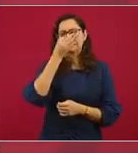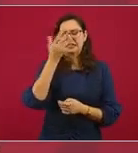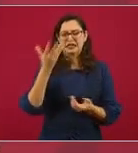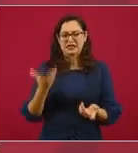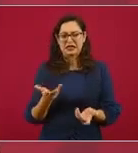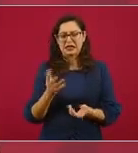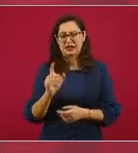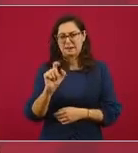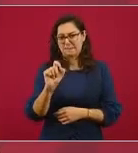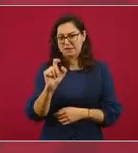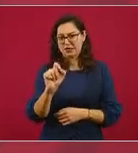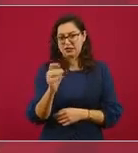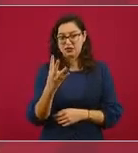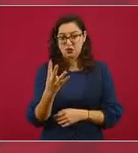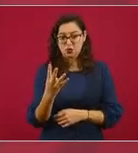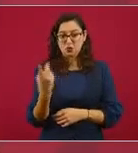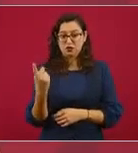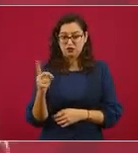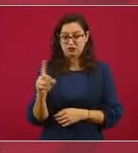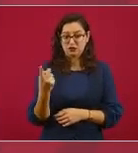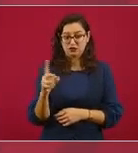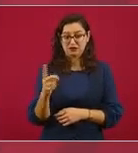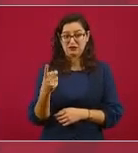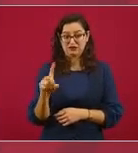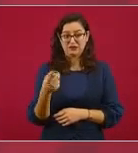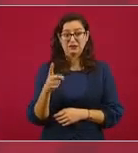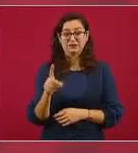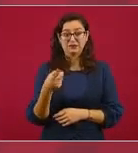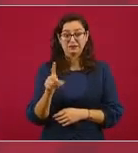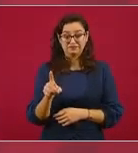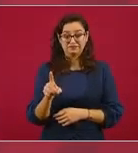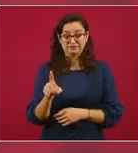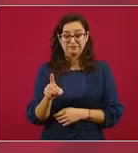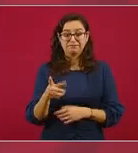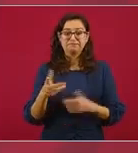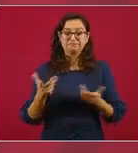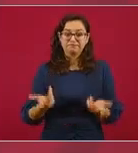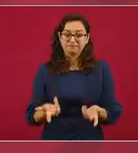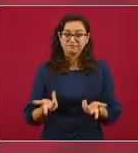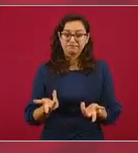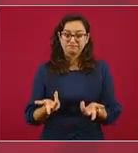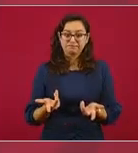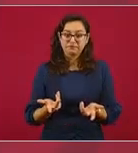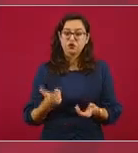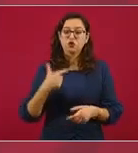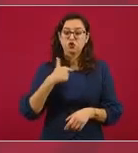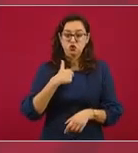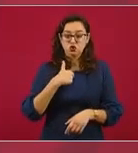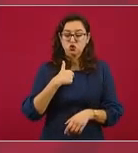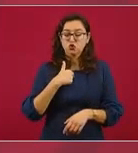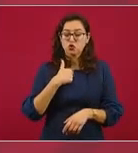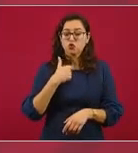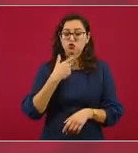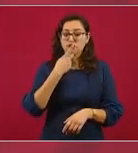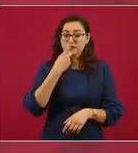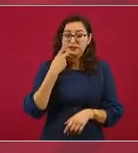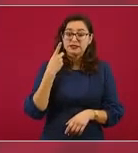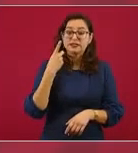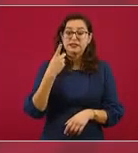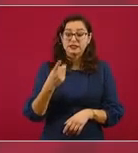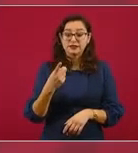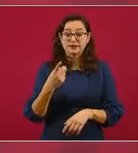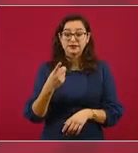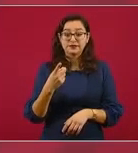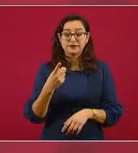comportamiento de quienes vivimos aquí, y de cómo